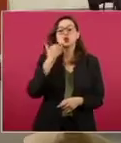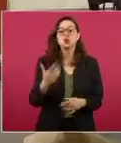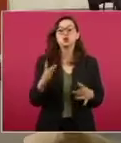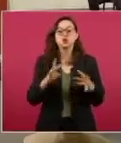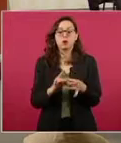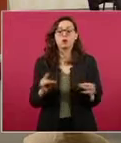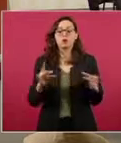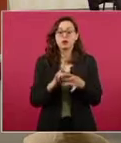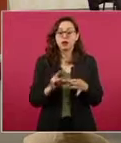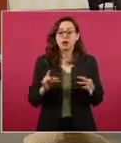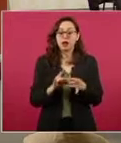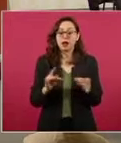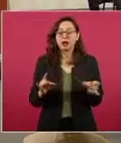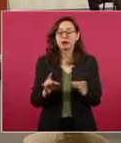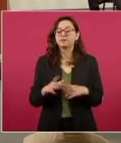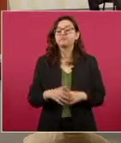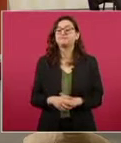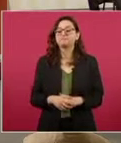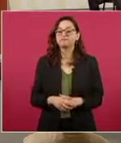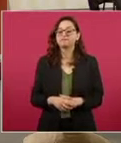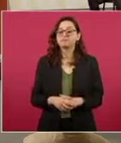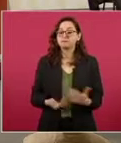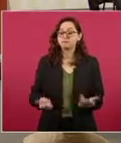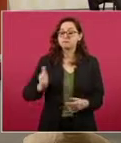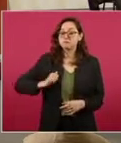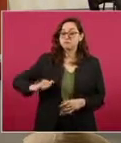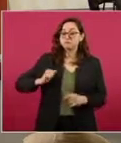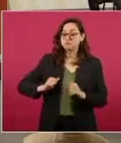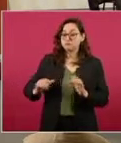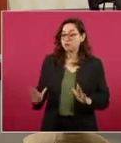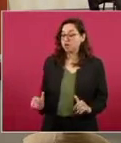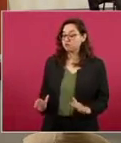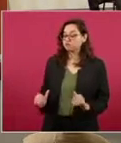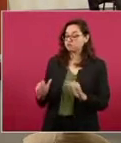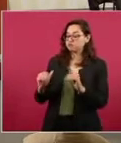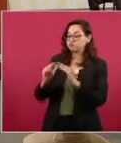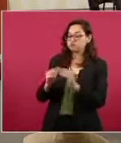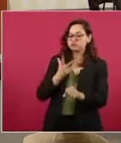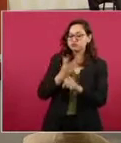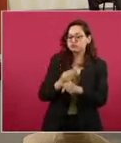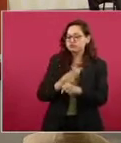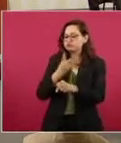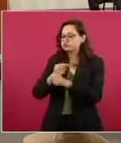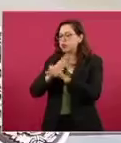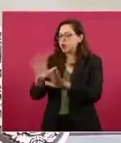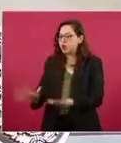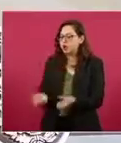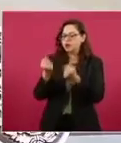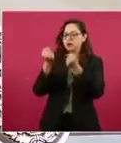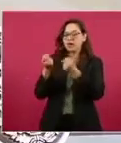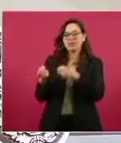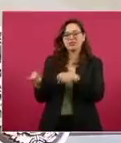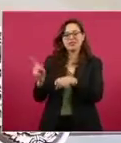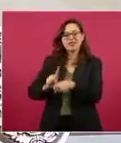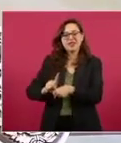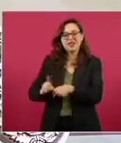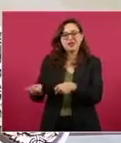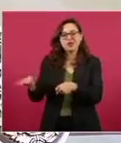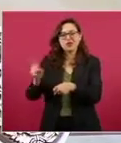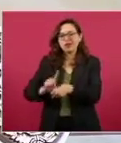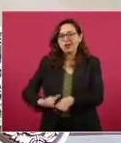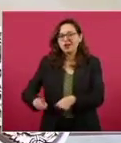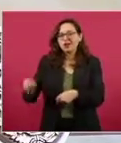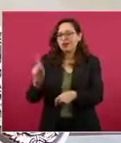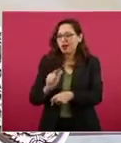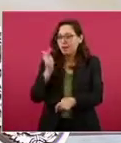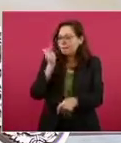trabajo de salvamento arqueológico viene incorporando día con día innumerables hallazgos.